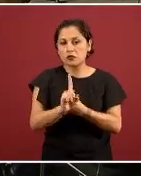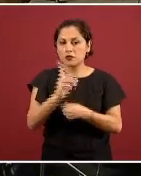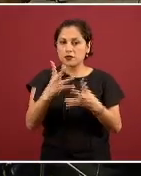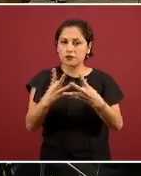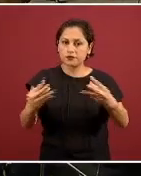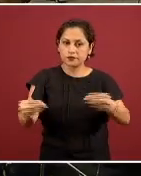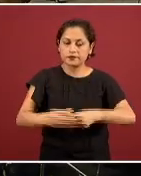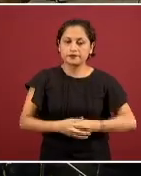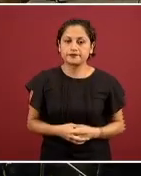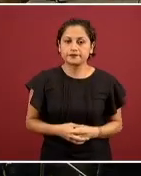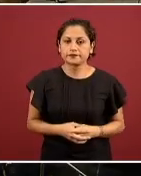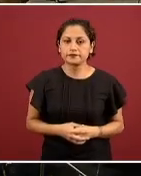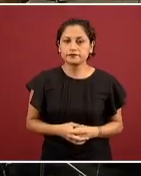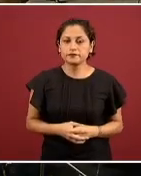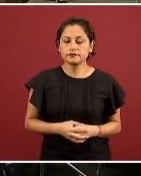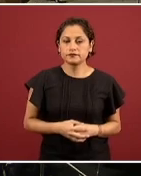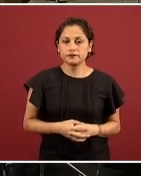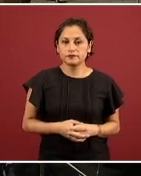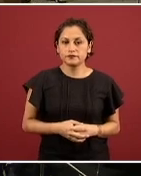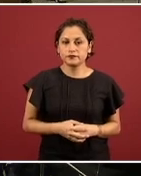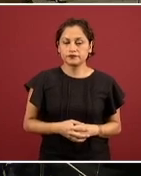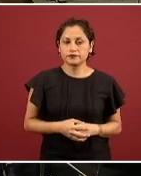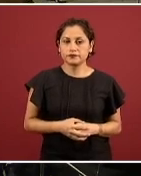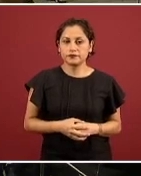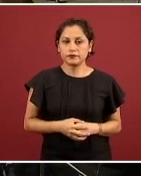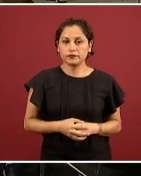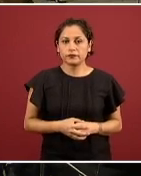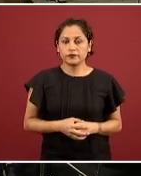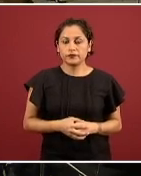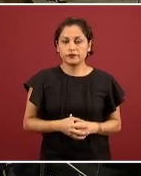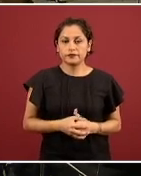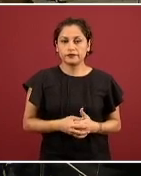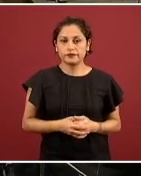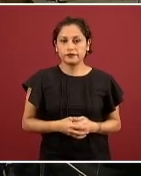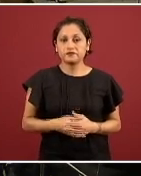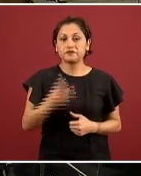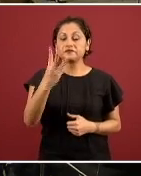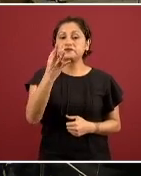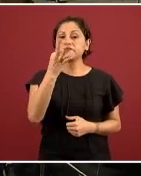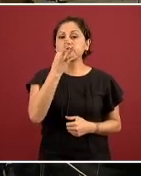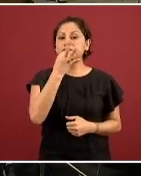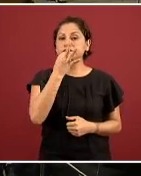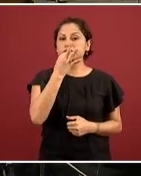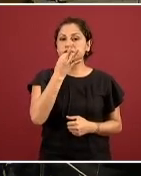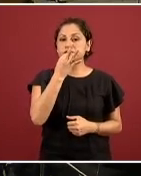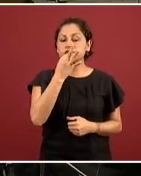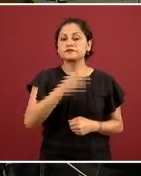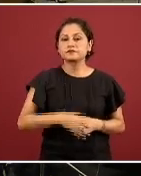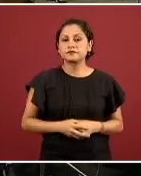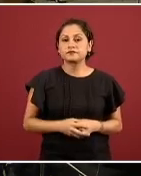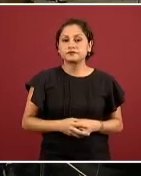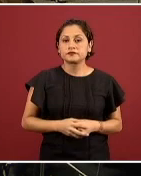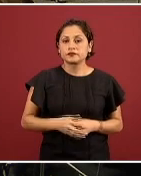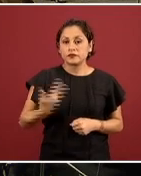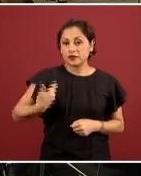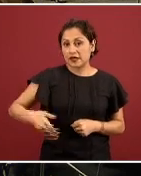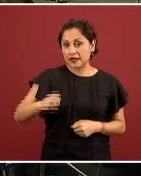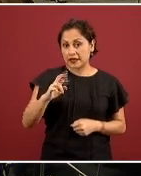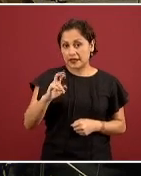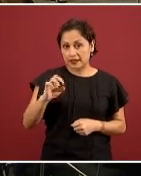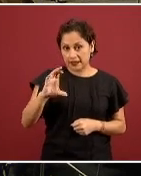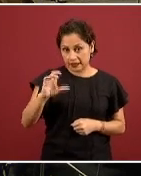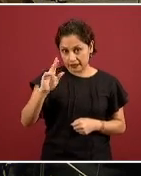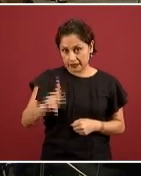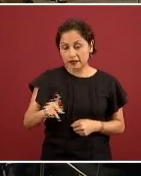no, allá el colega y luego usted nos quedan tres minutos Erick Hernández de Diario Basta Grupo Cantón